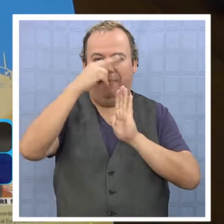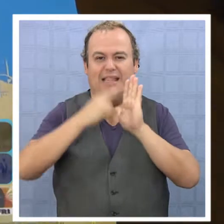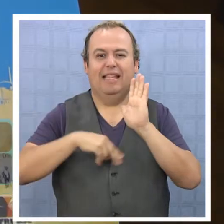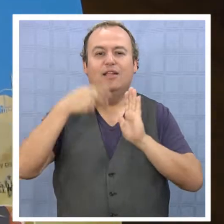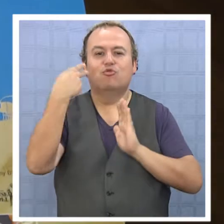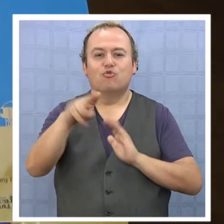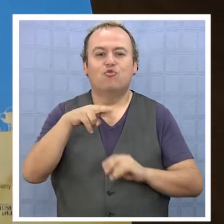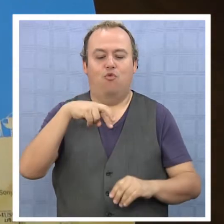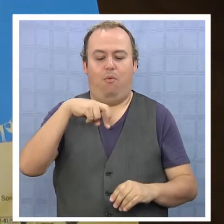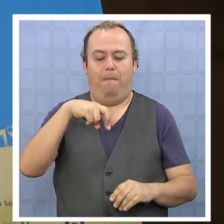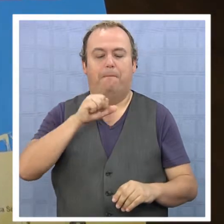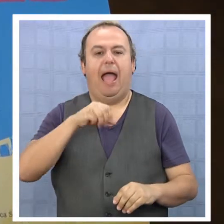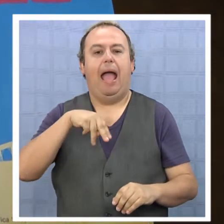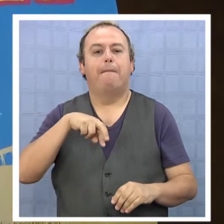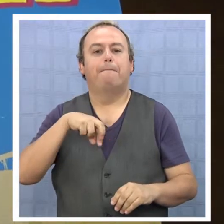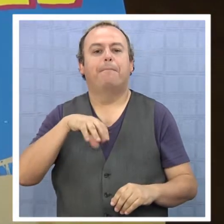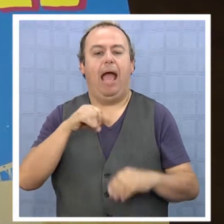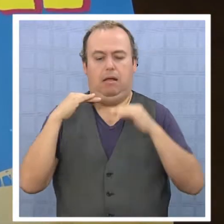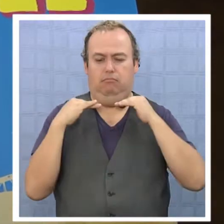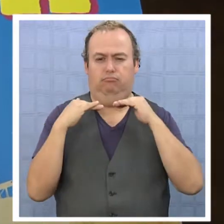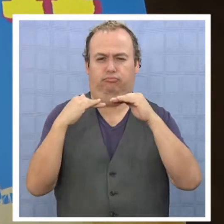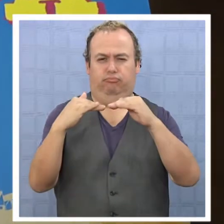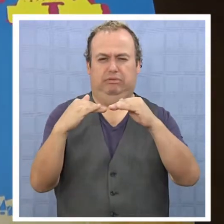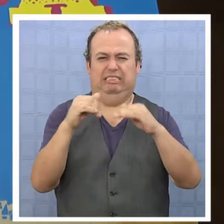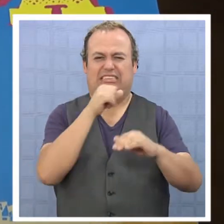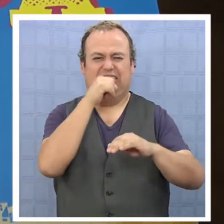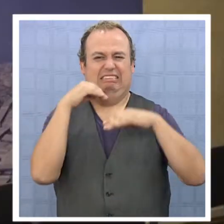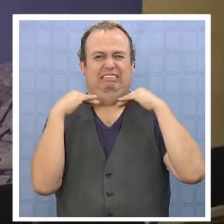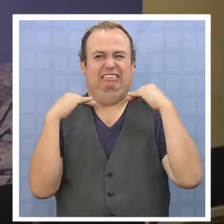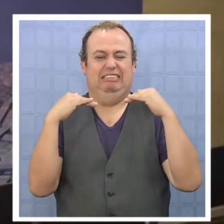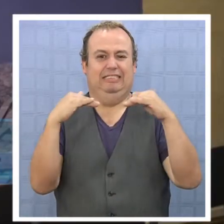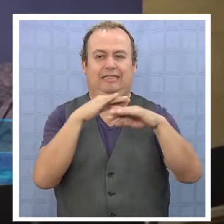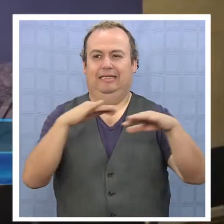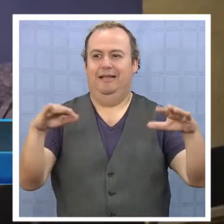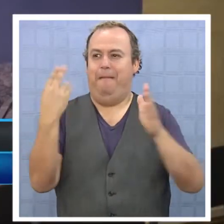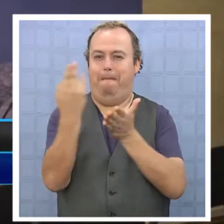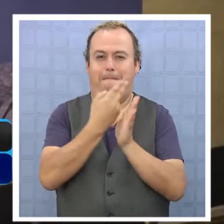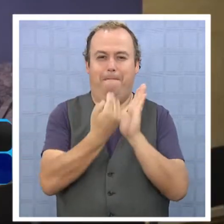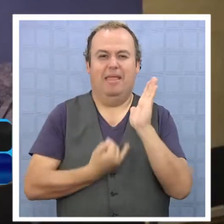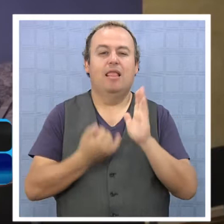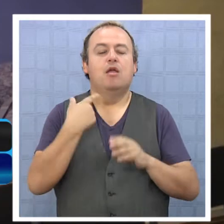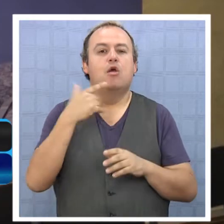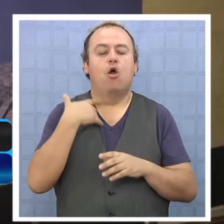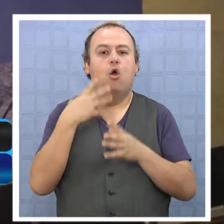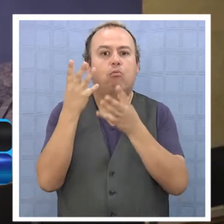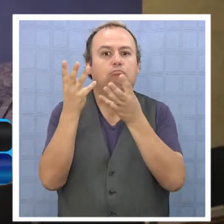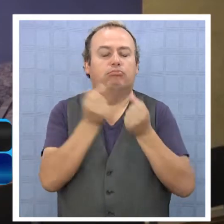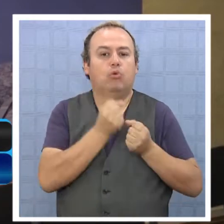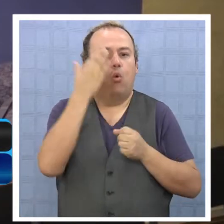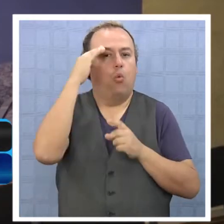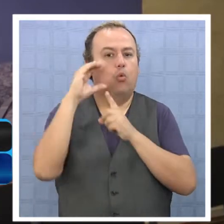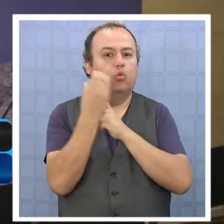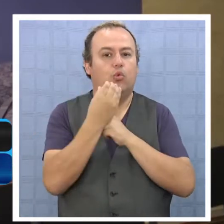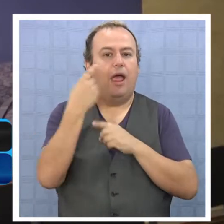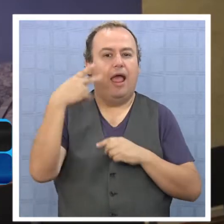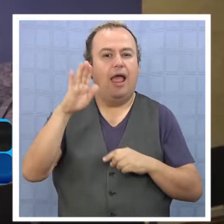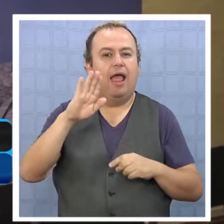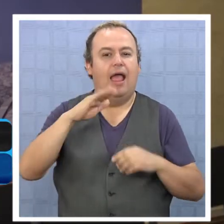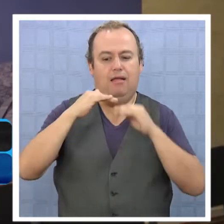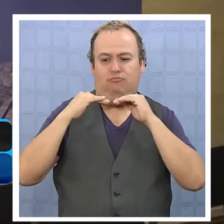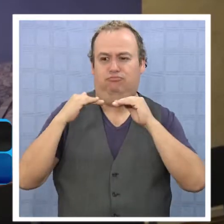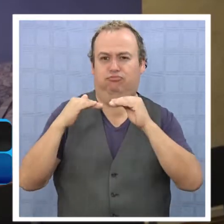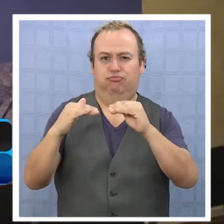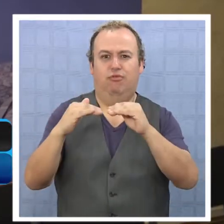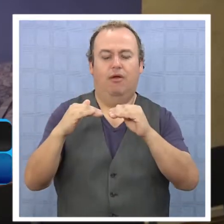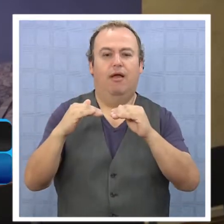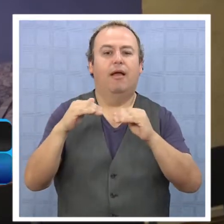Pampa. Que la gente recupere el conocimiento, la historia, la cultura de la Pampa Salitera. Nosotros queremos